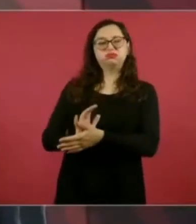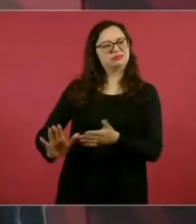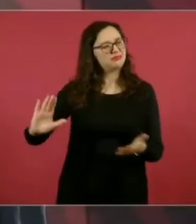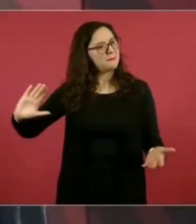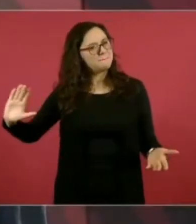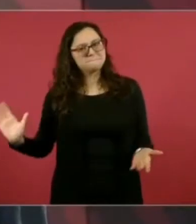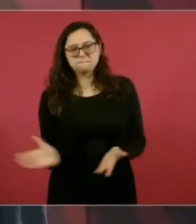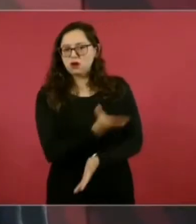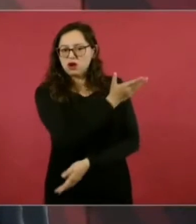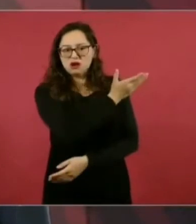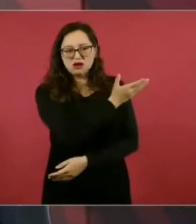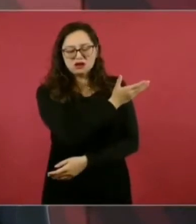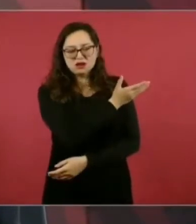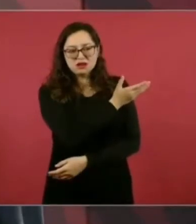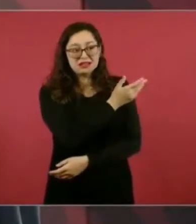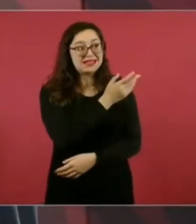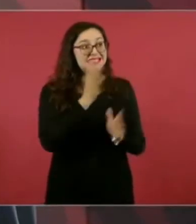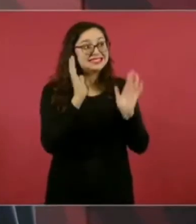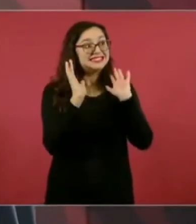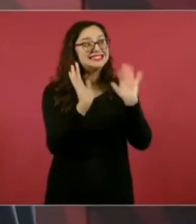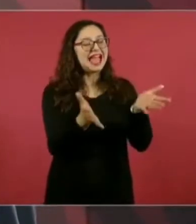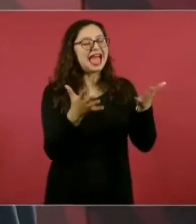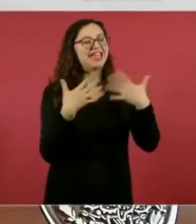Que entiendan eso.